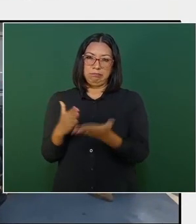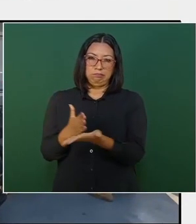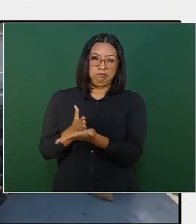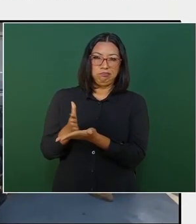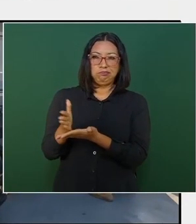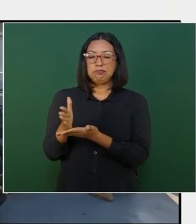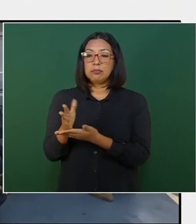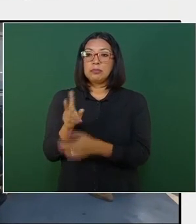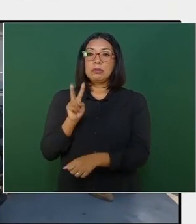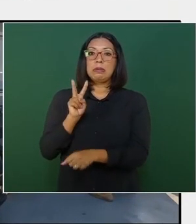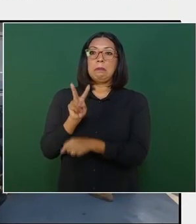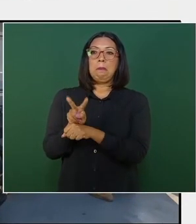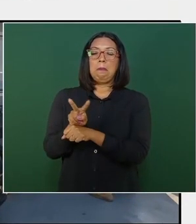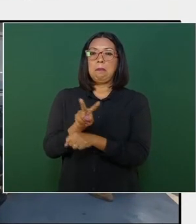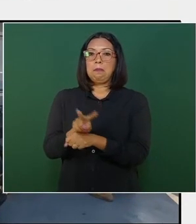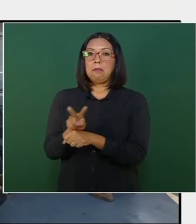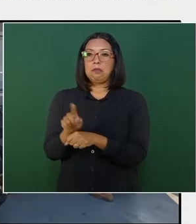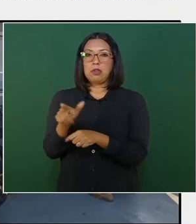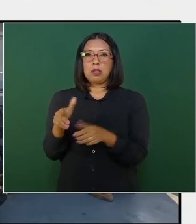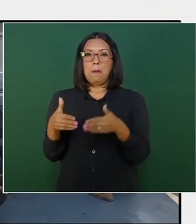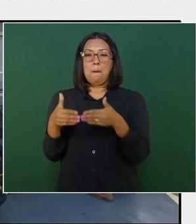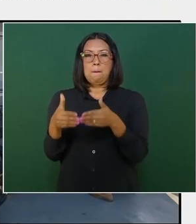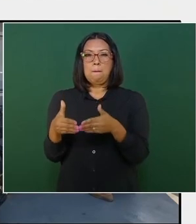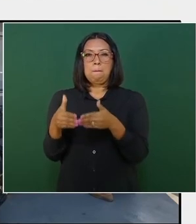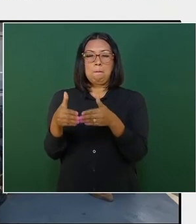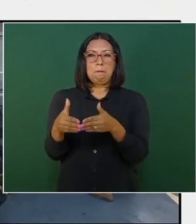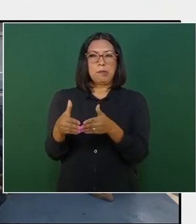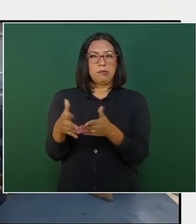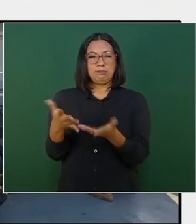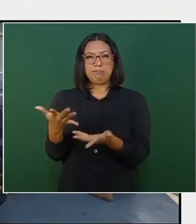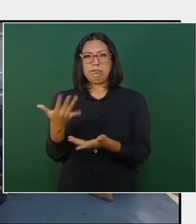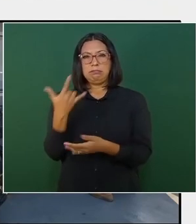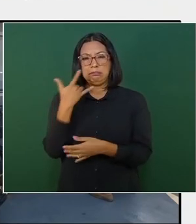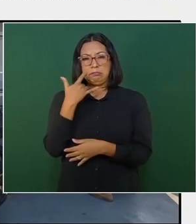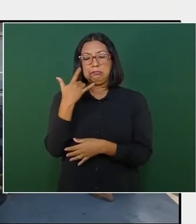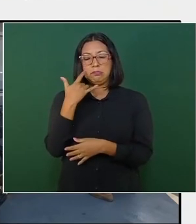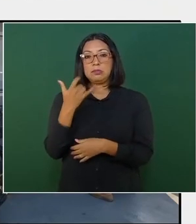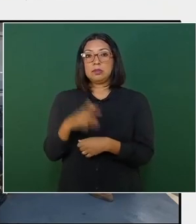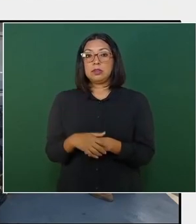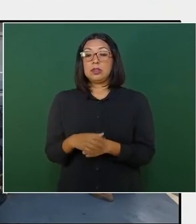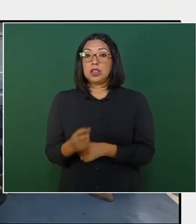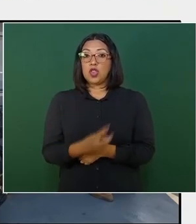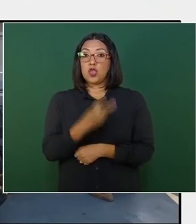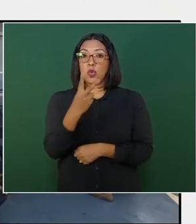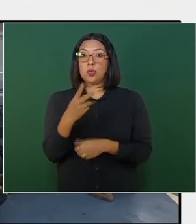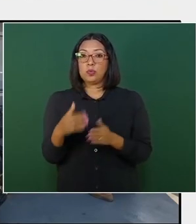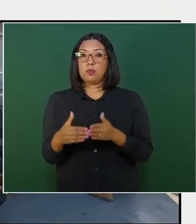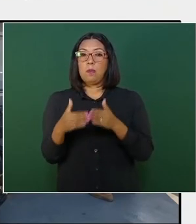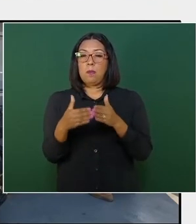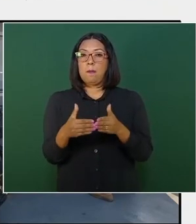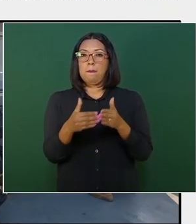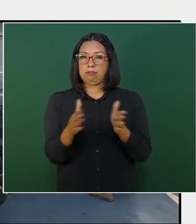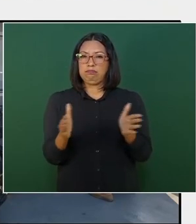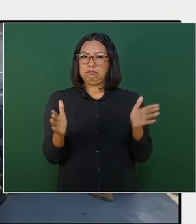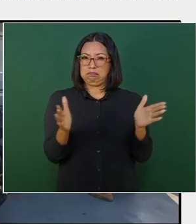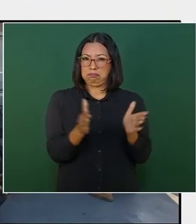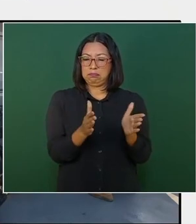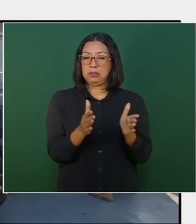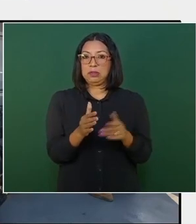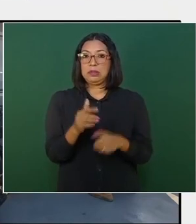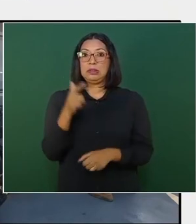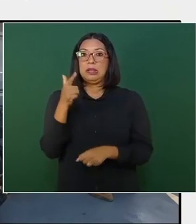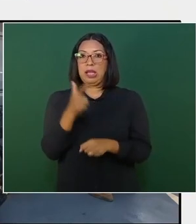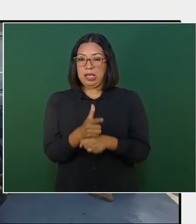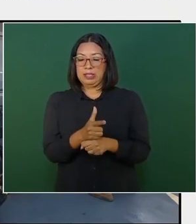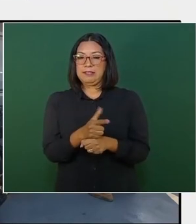a una embarcación de bajo perfil semisumergible y dos embarcaciones menores contrabandistas, a quienes les